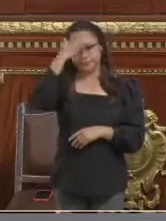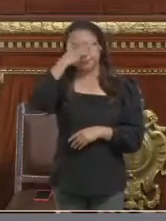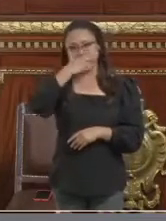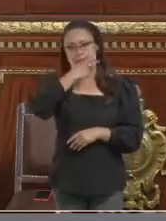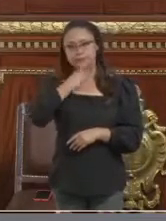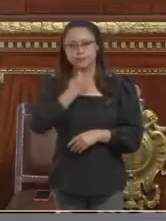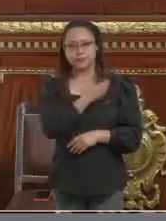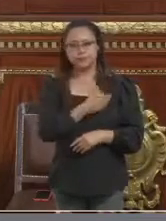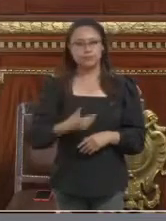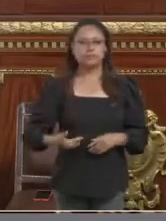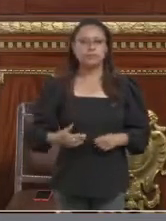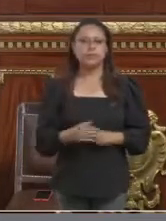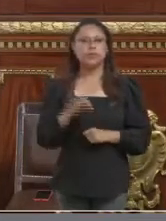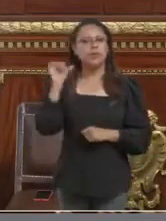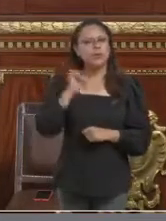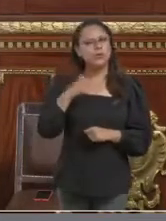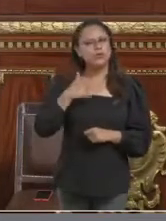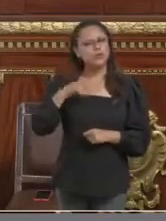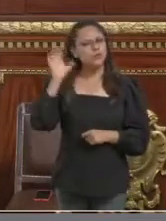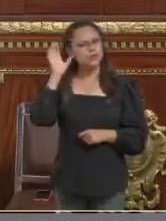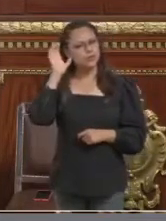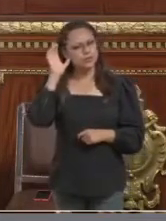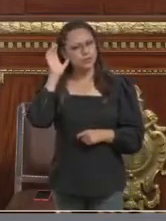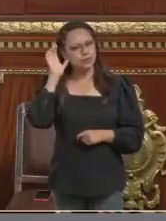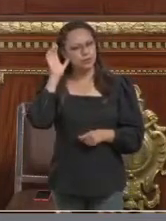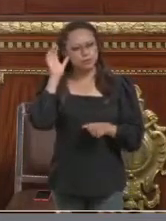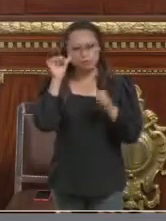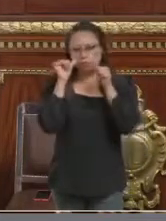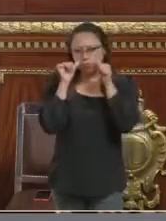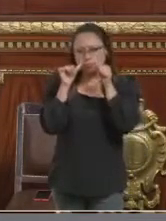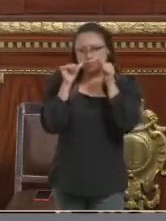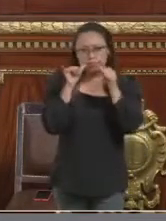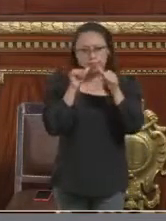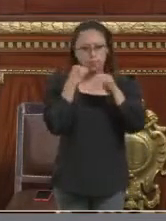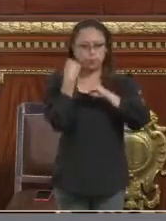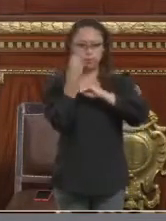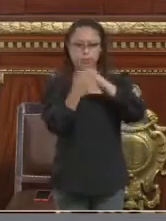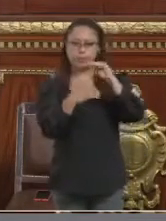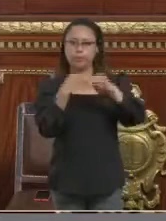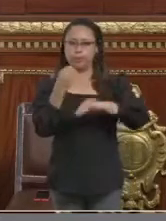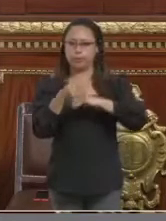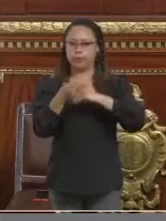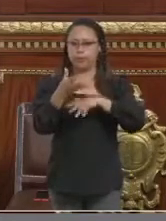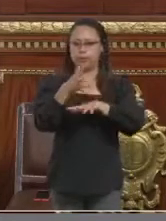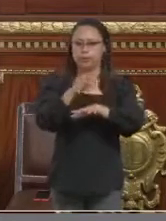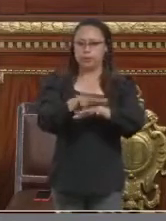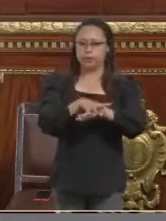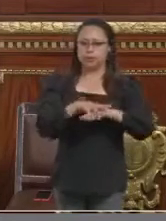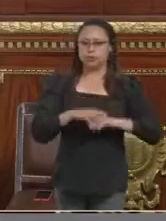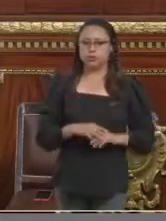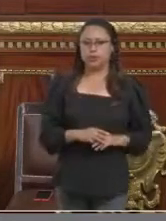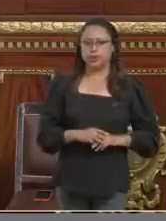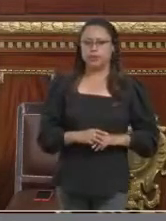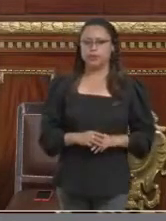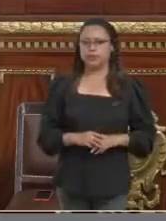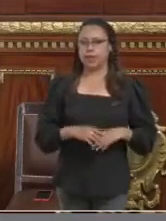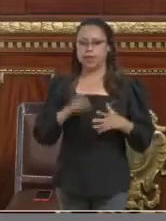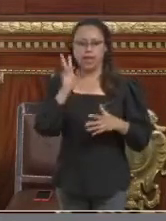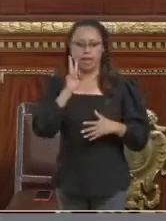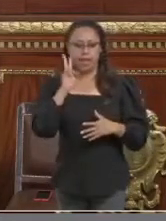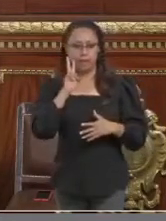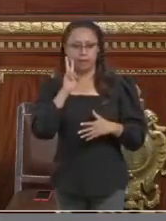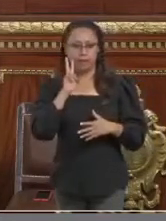He estado escuchando el día de hoy, muy atenta, las discusiones sobre la calidad de vida en nuestras